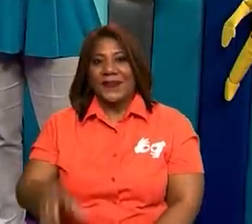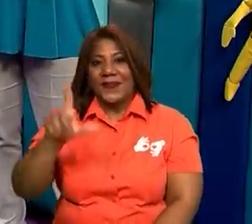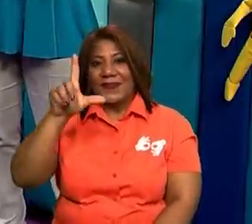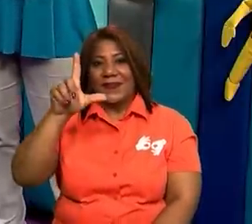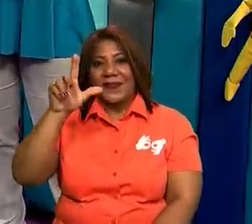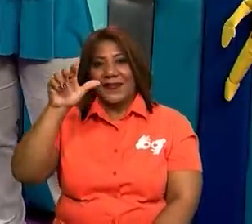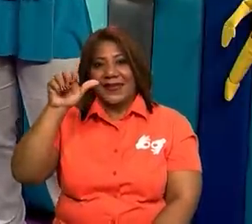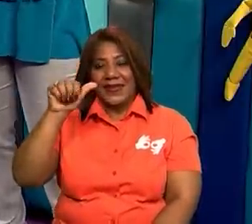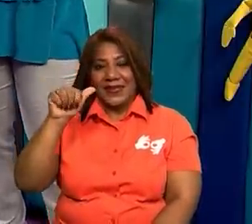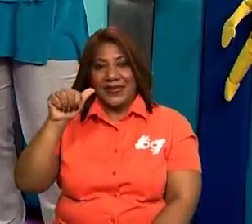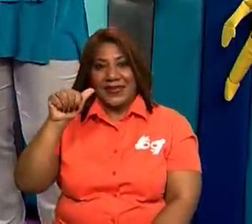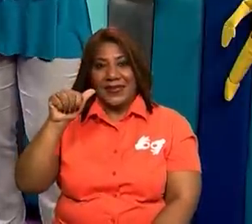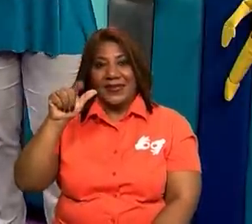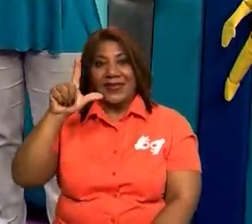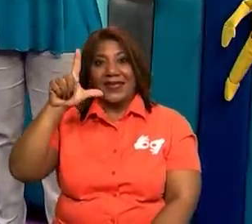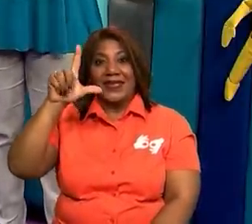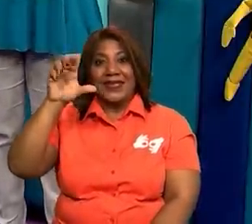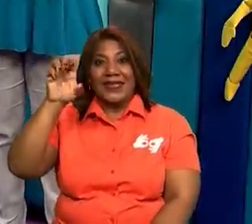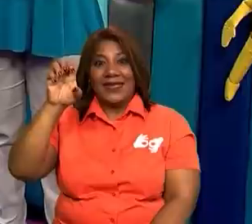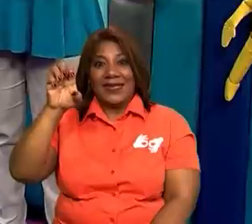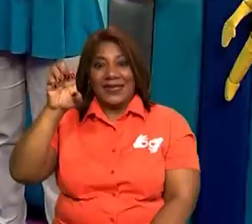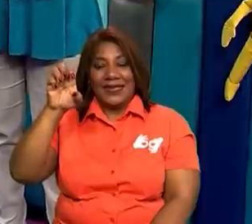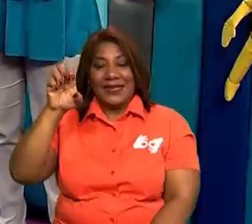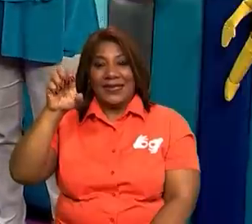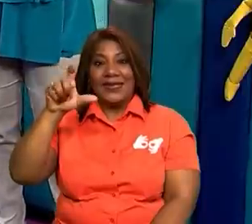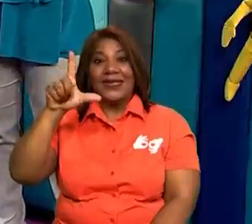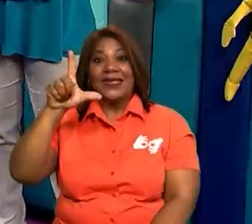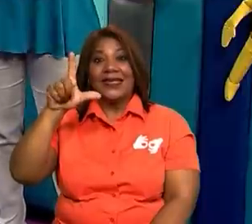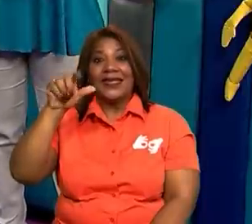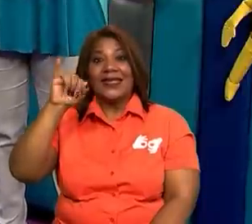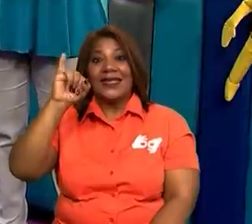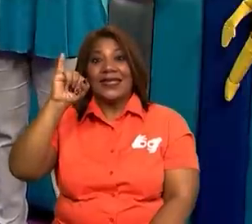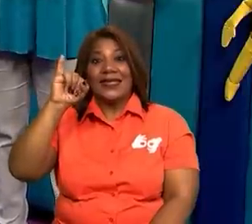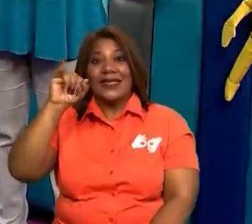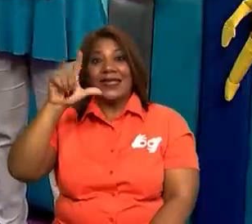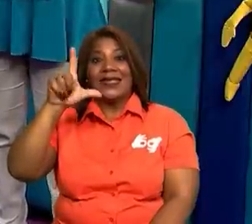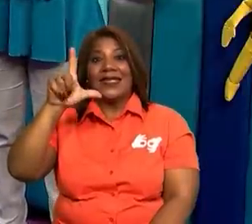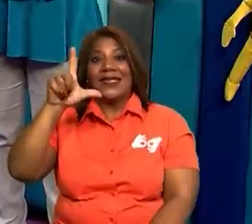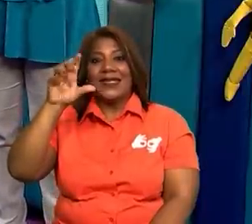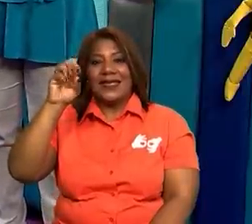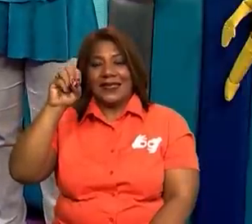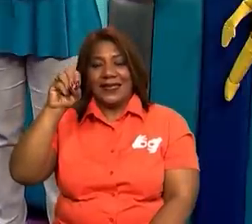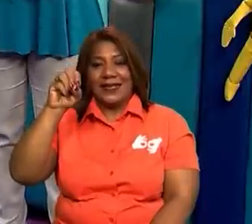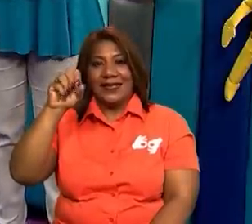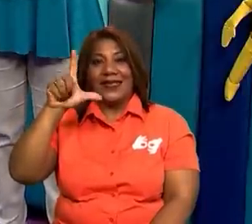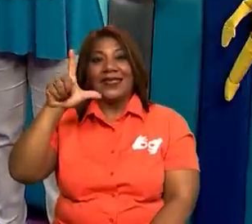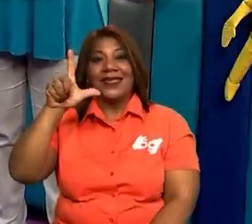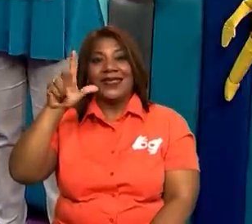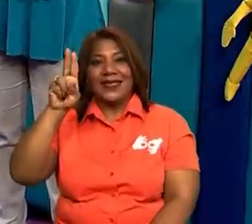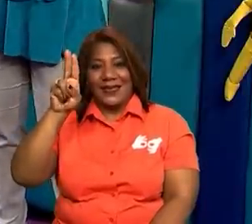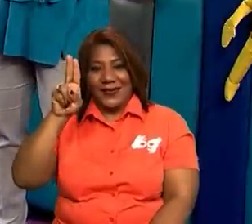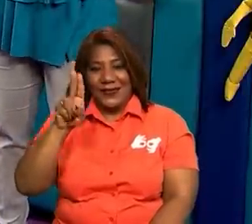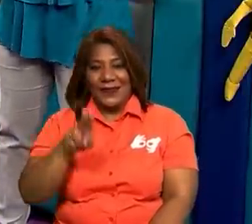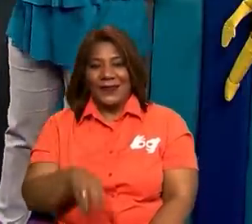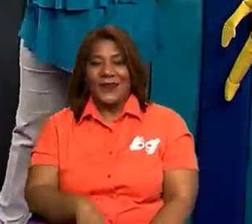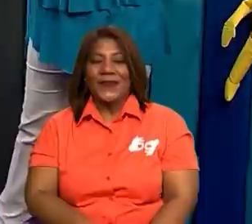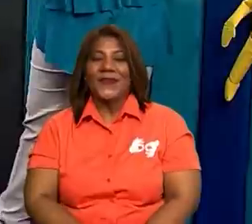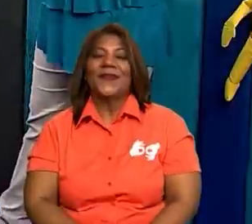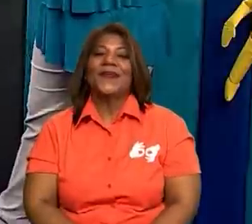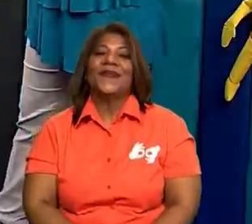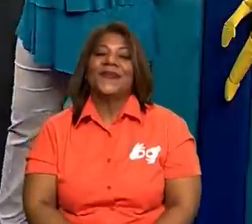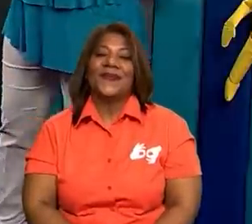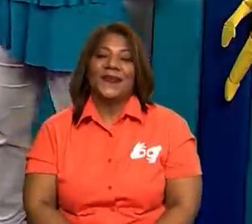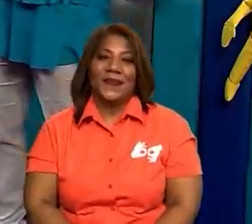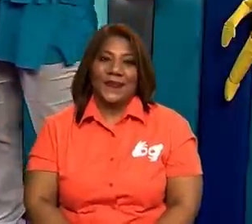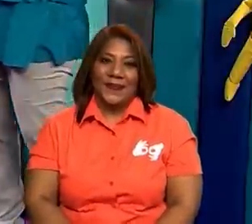-L-E-L-I-L-O-I-L-U. Muy